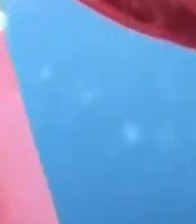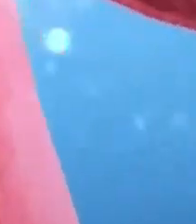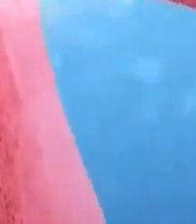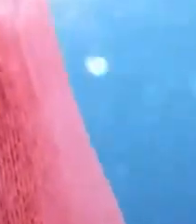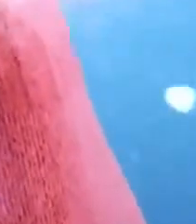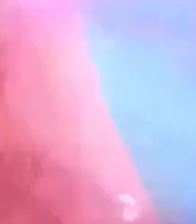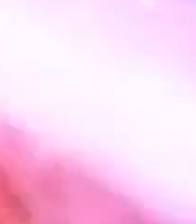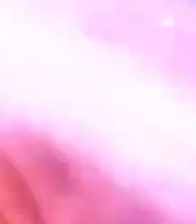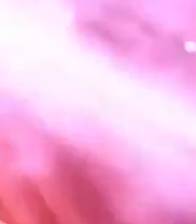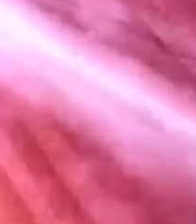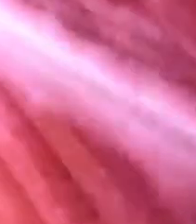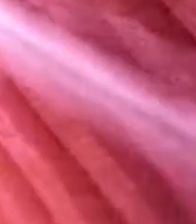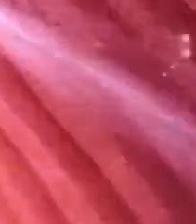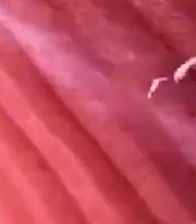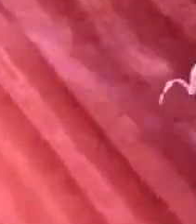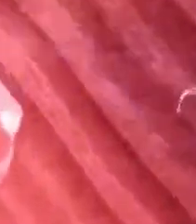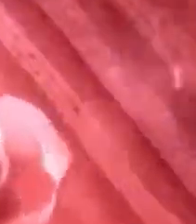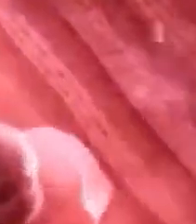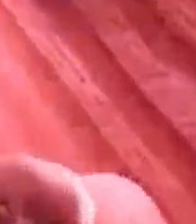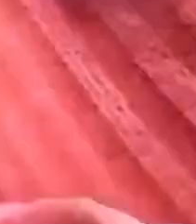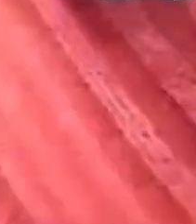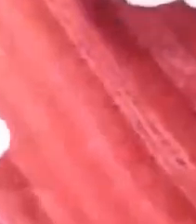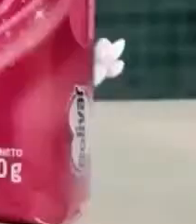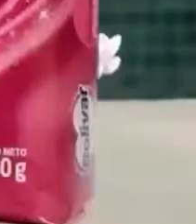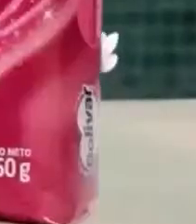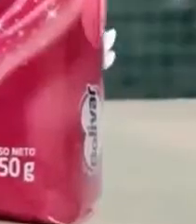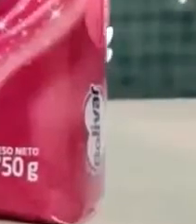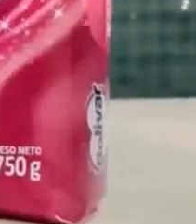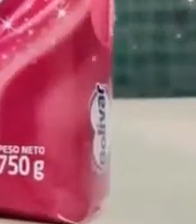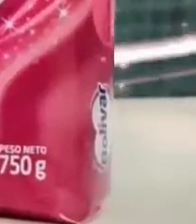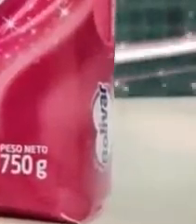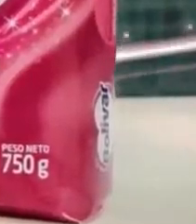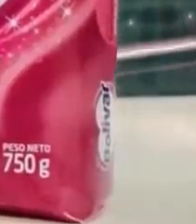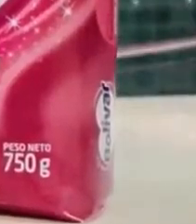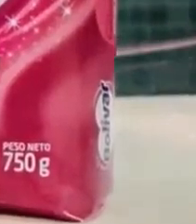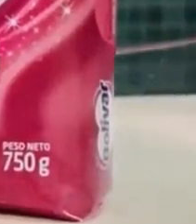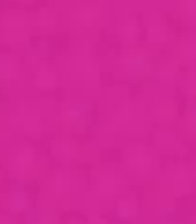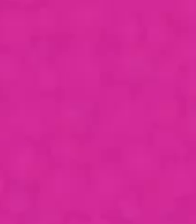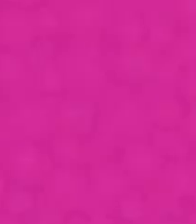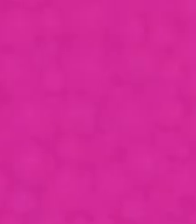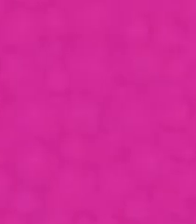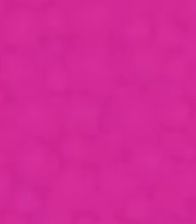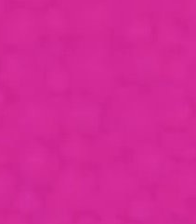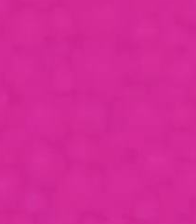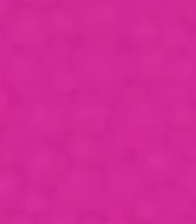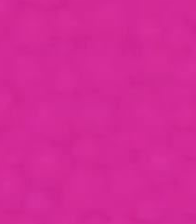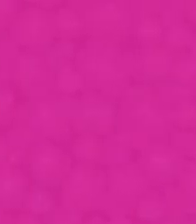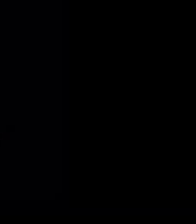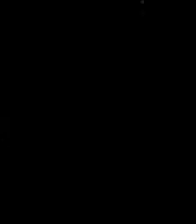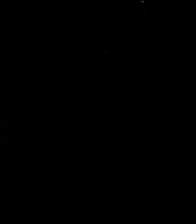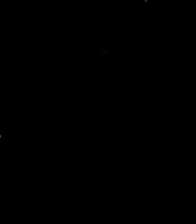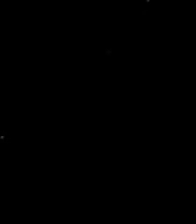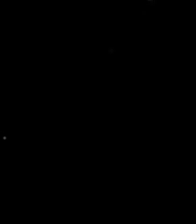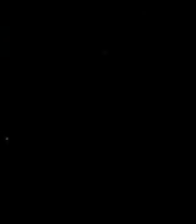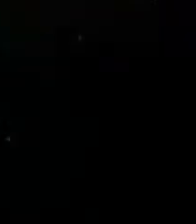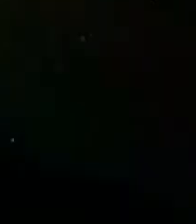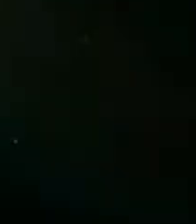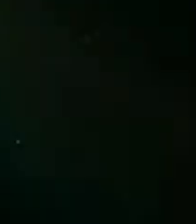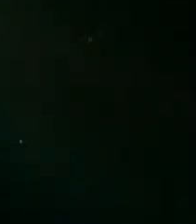especial y un toque de suavizante para transmitir tu cuidado y bienestar a los que más quieres. Bolívar, cuidado más allá de la ropa.